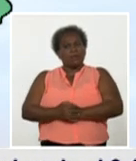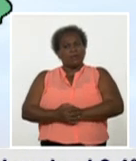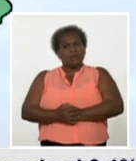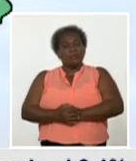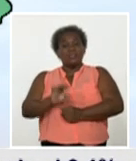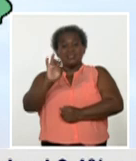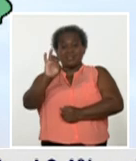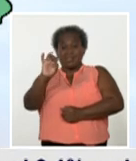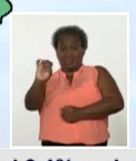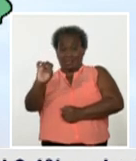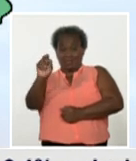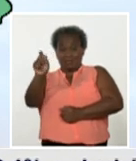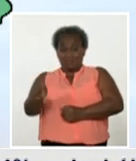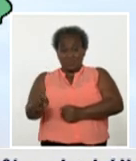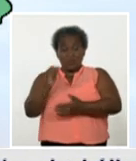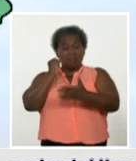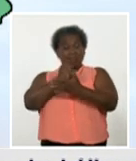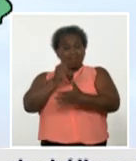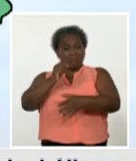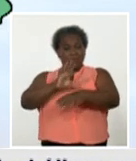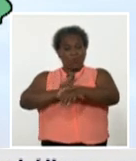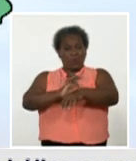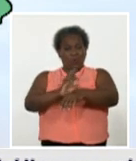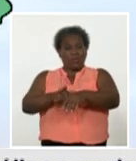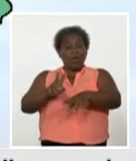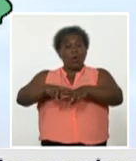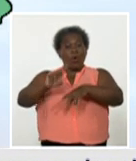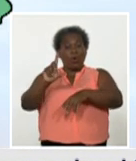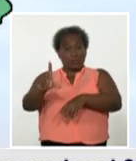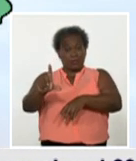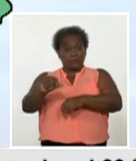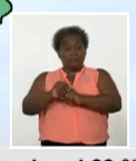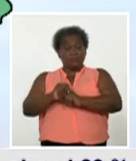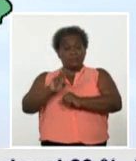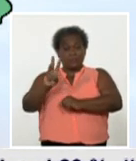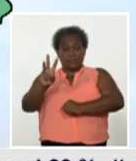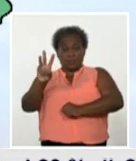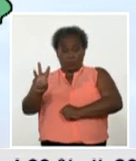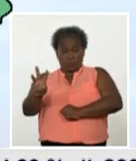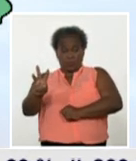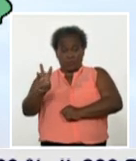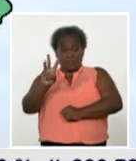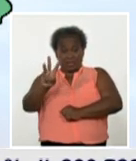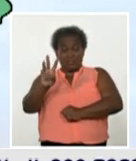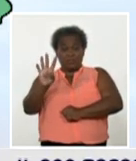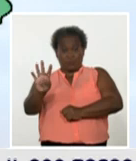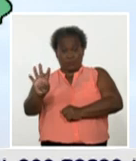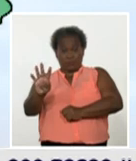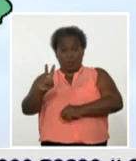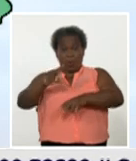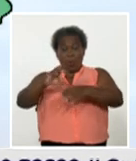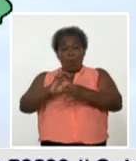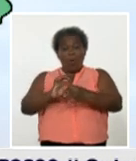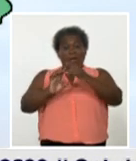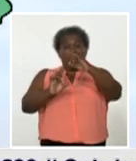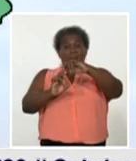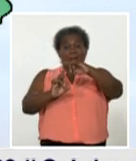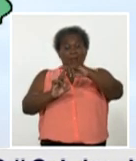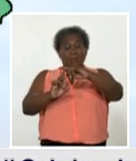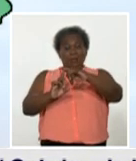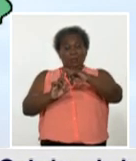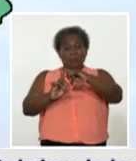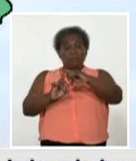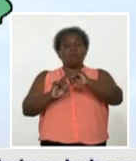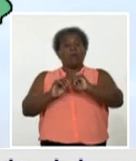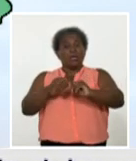casos confirmados, Holguín, 34 y Guantánamo, que es una provincia que después de una transmisión